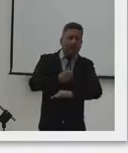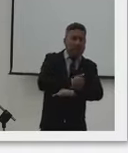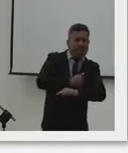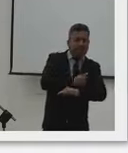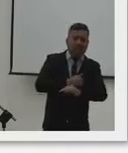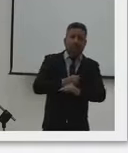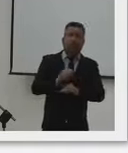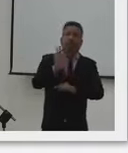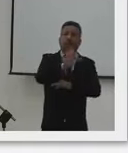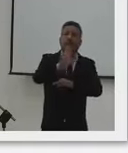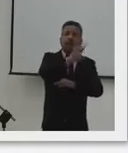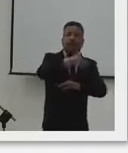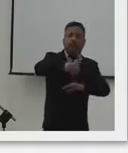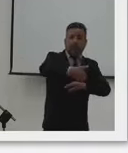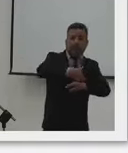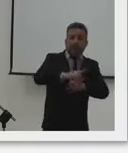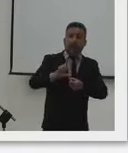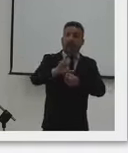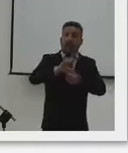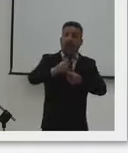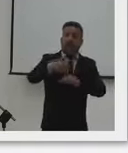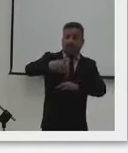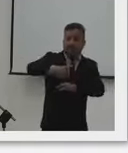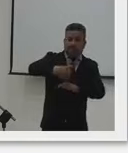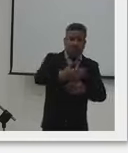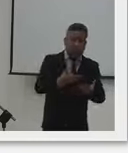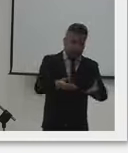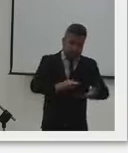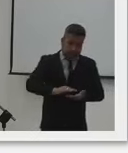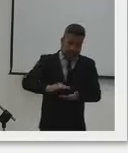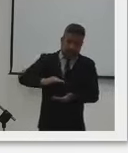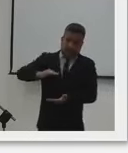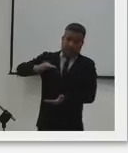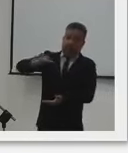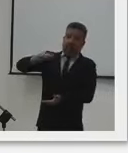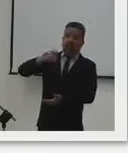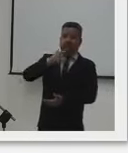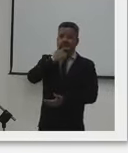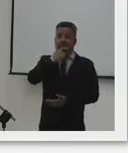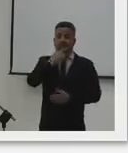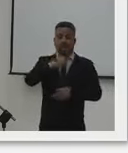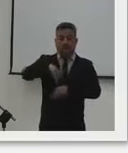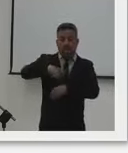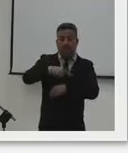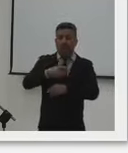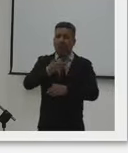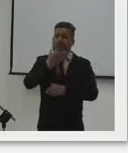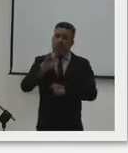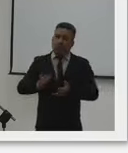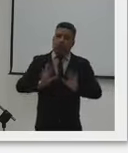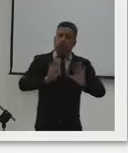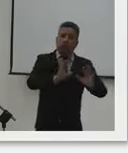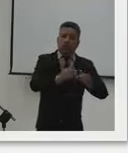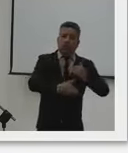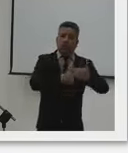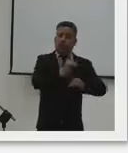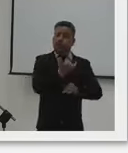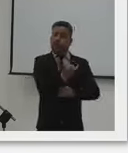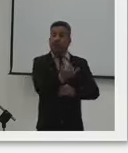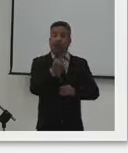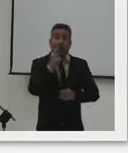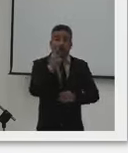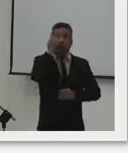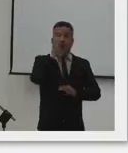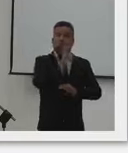solicitudes de reconocimiento departamental de ligas que nos llega a nosotros. Creemos que hace mucho más fácil y mucho más eficiente el proceso